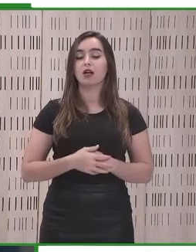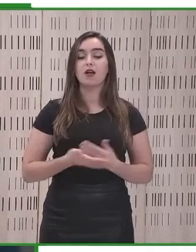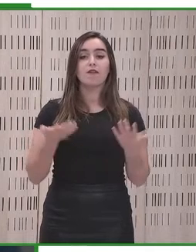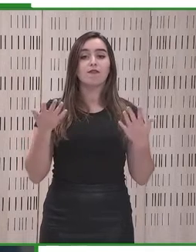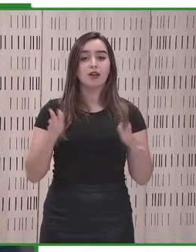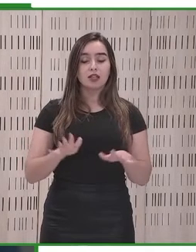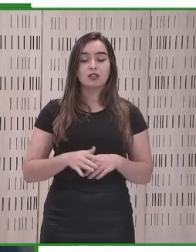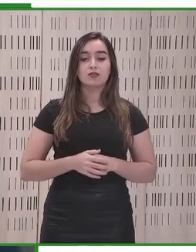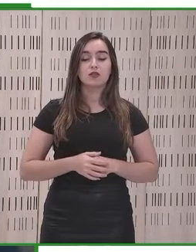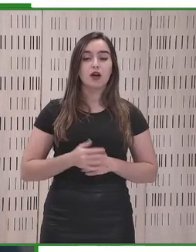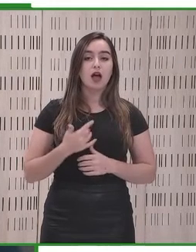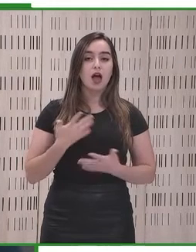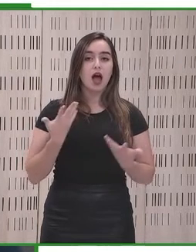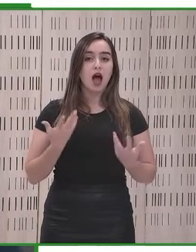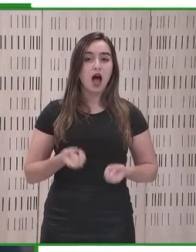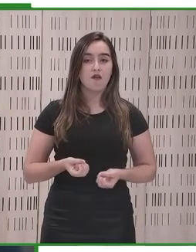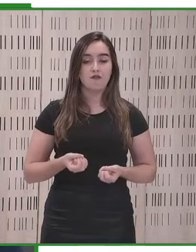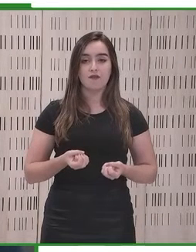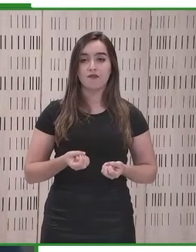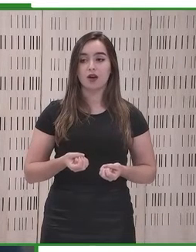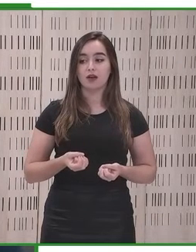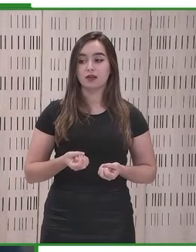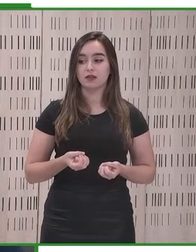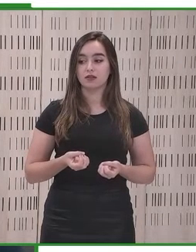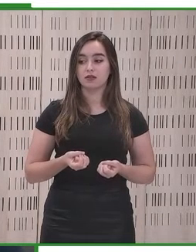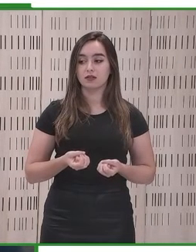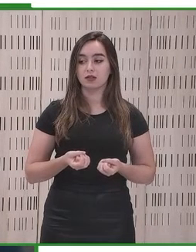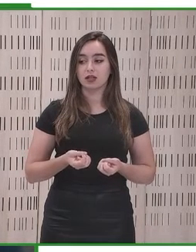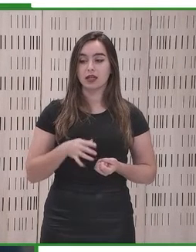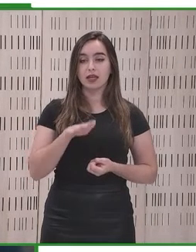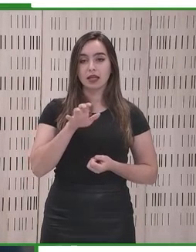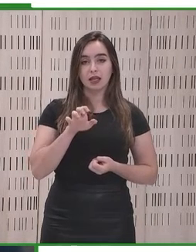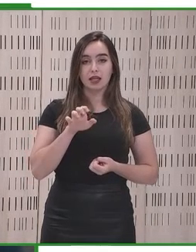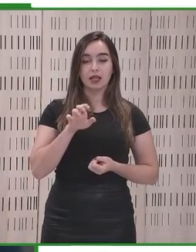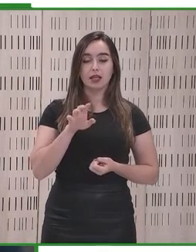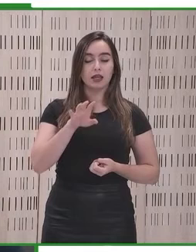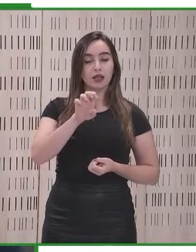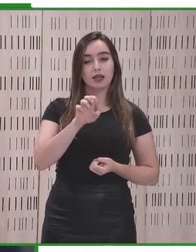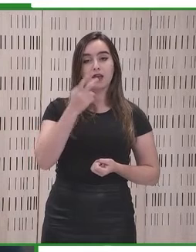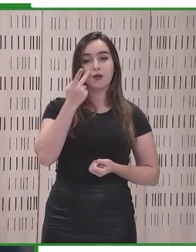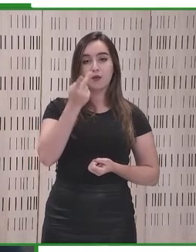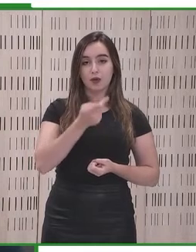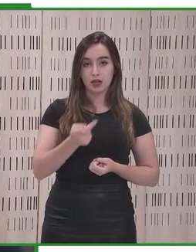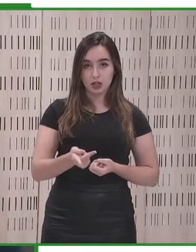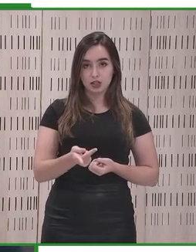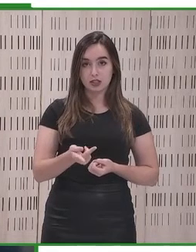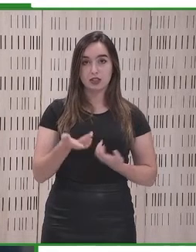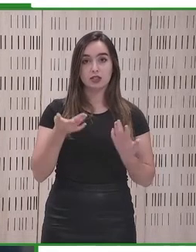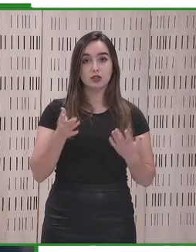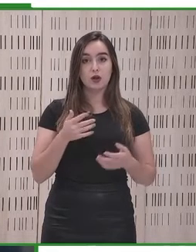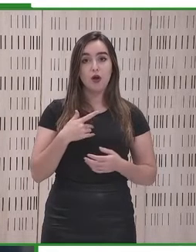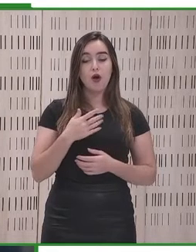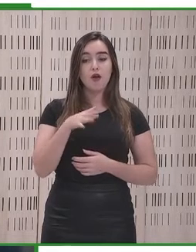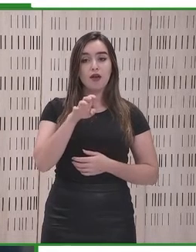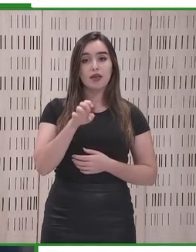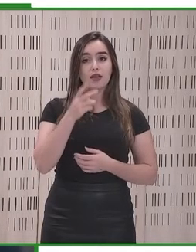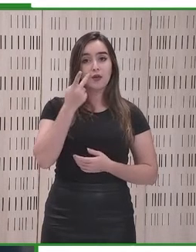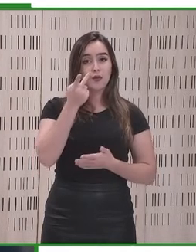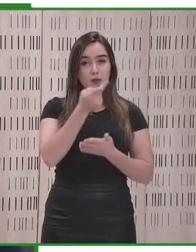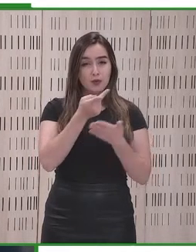tabletas, etc. Todo ello debe ser accesible, así como los lectores